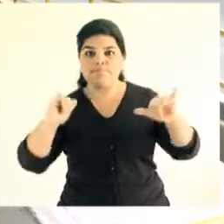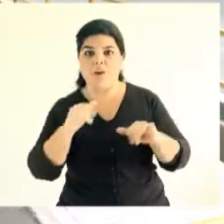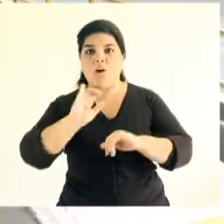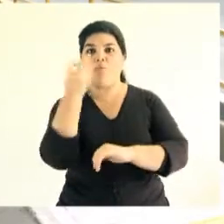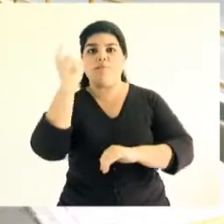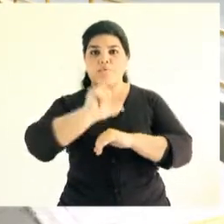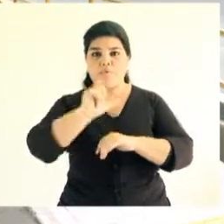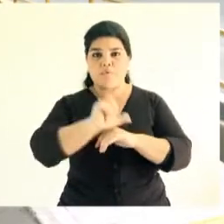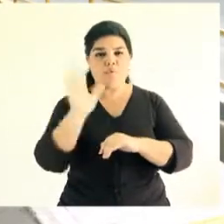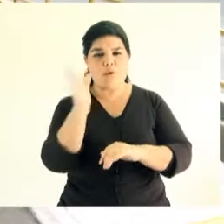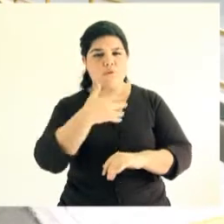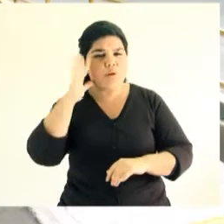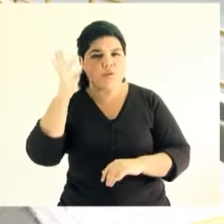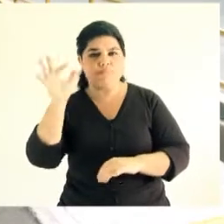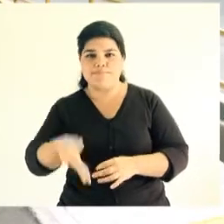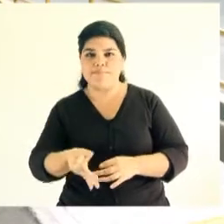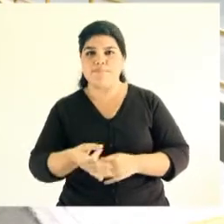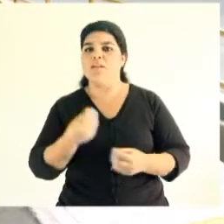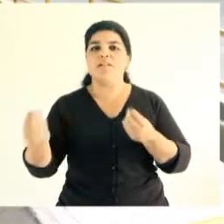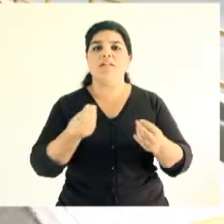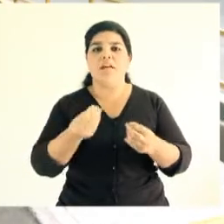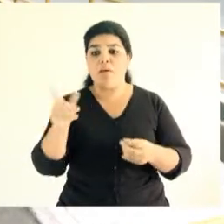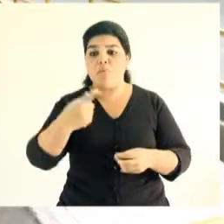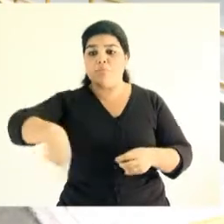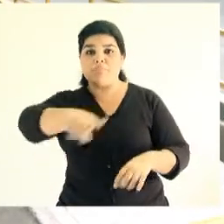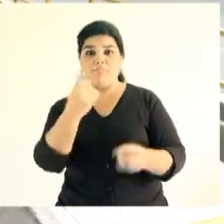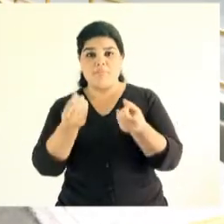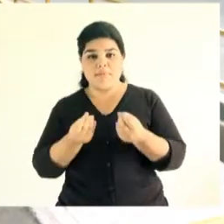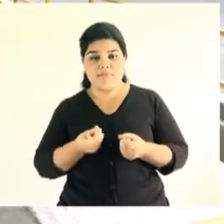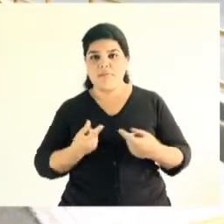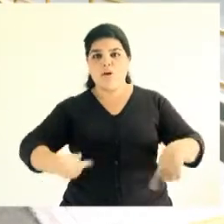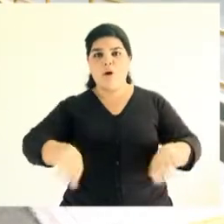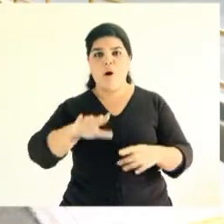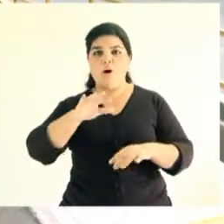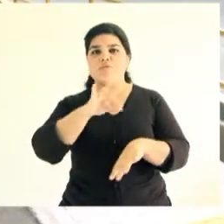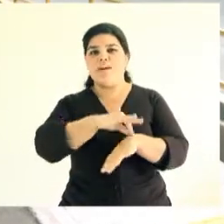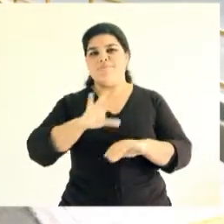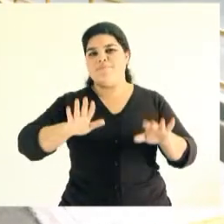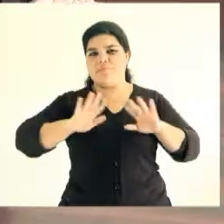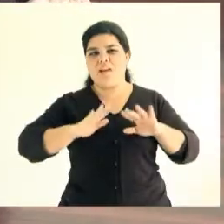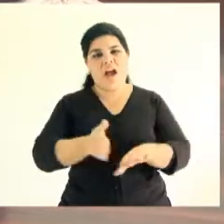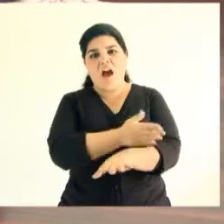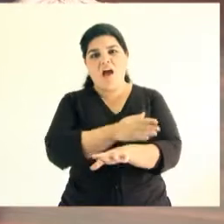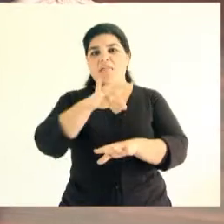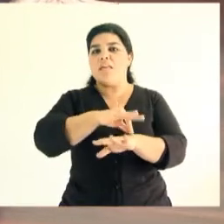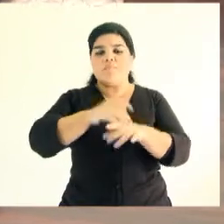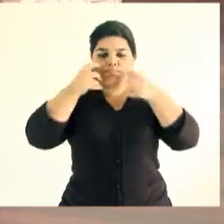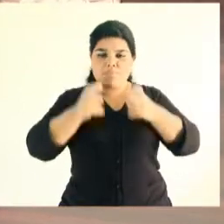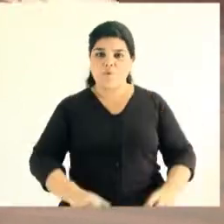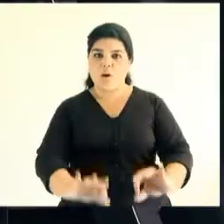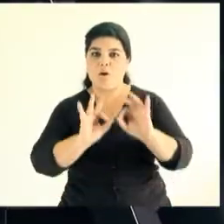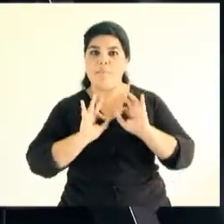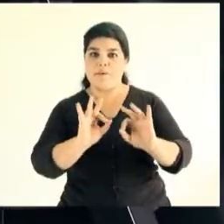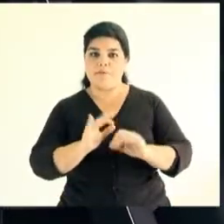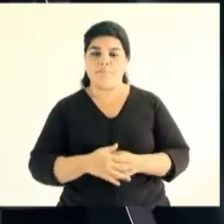familia de la Universidad Nacional del Cuyo que cada vez que una persona necesite hacer actividad física o se lo sugieran tiene que hacer un chequeo médico